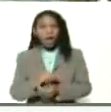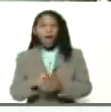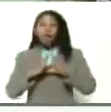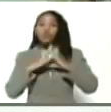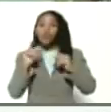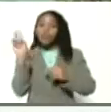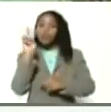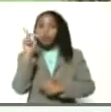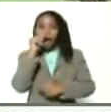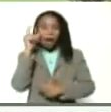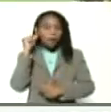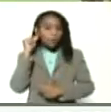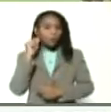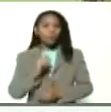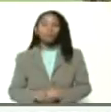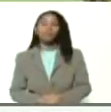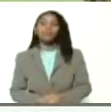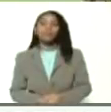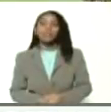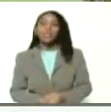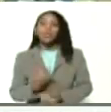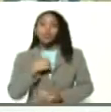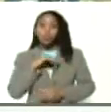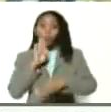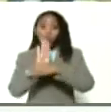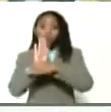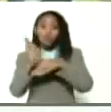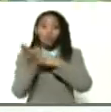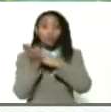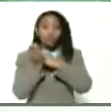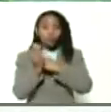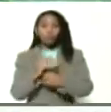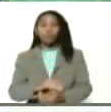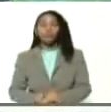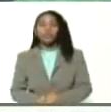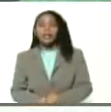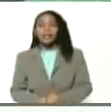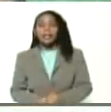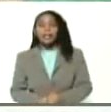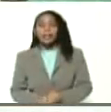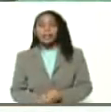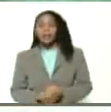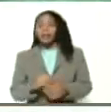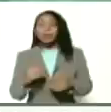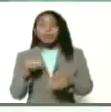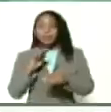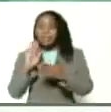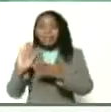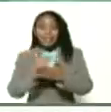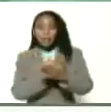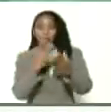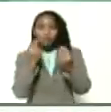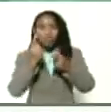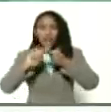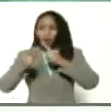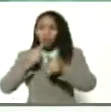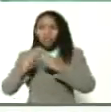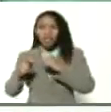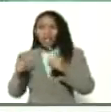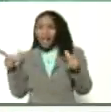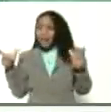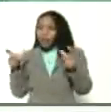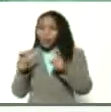venezolanos y venezolanas estamos cuidándonos cuidándonos desactivando muchas cosas reuniones